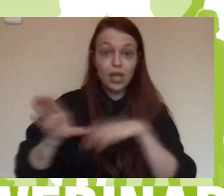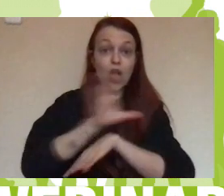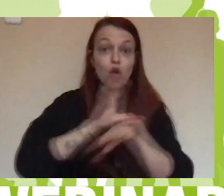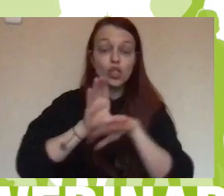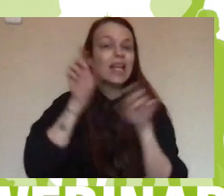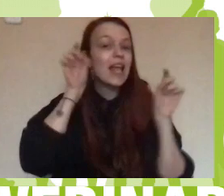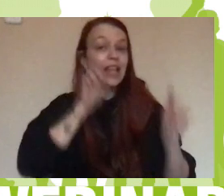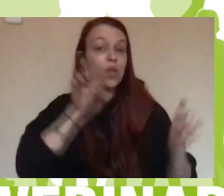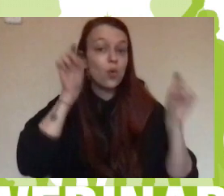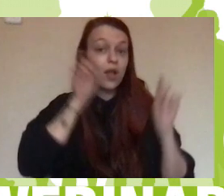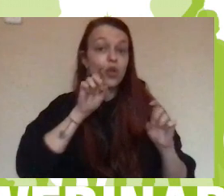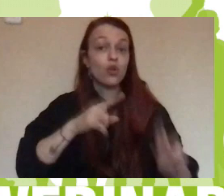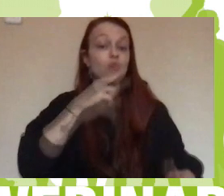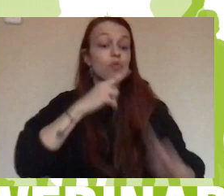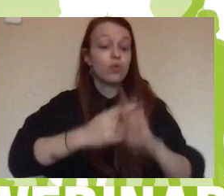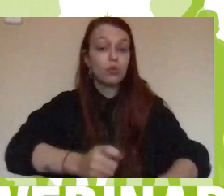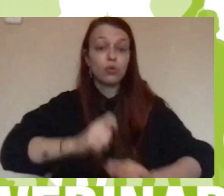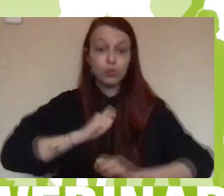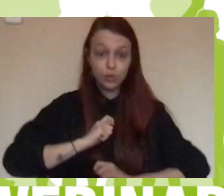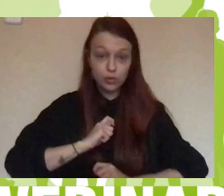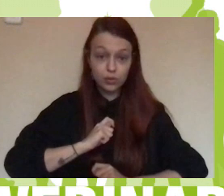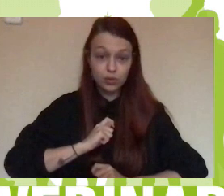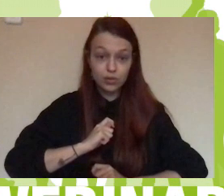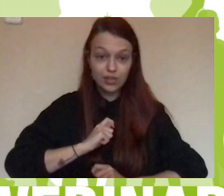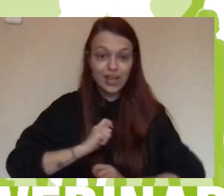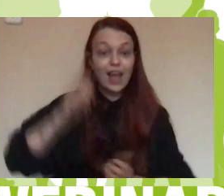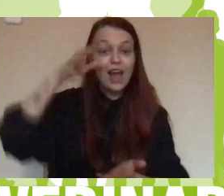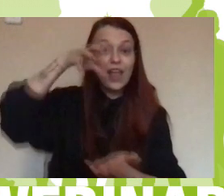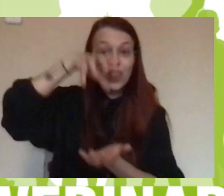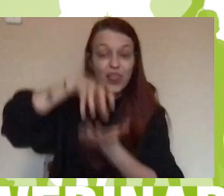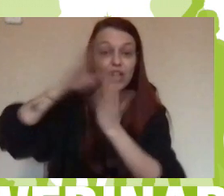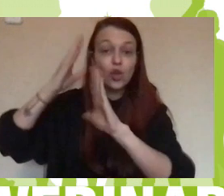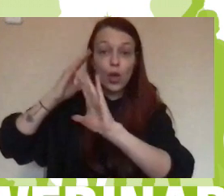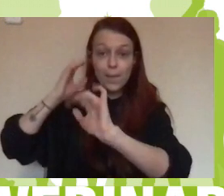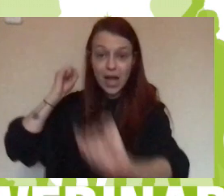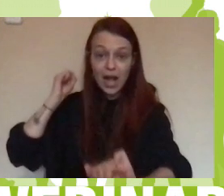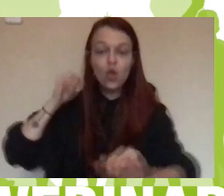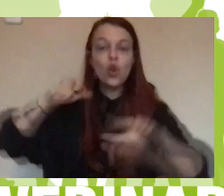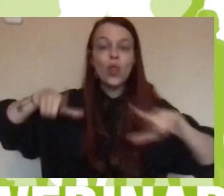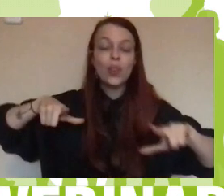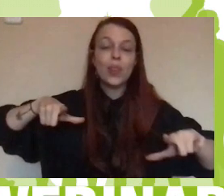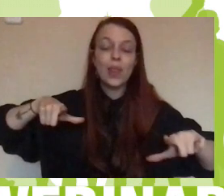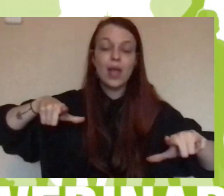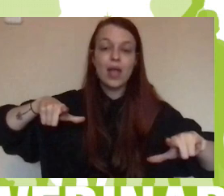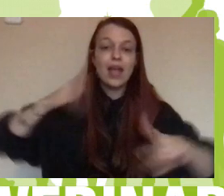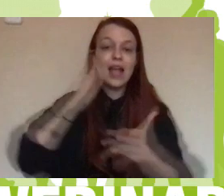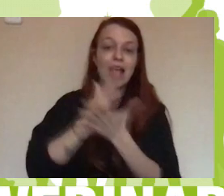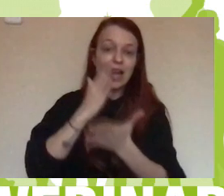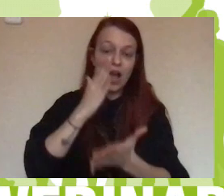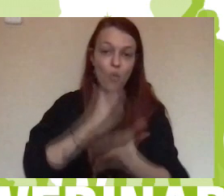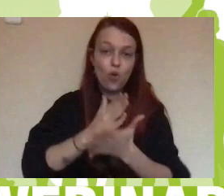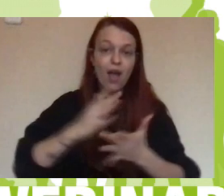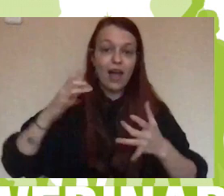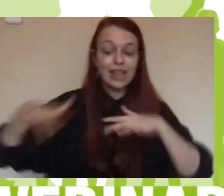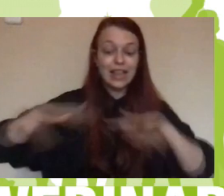nombró centro embajador del aula dinámica, del aula del futuro. Y este